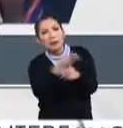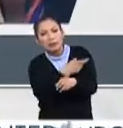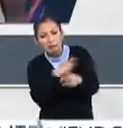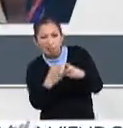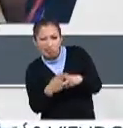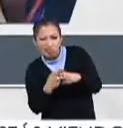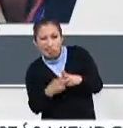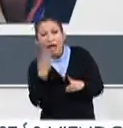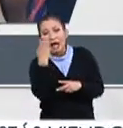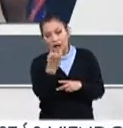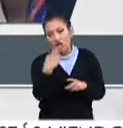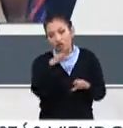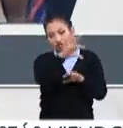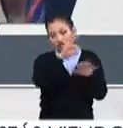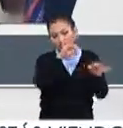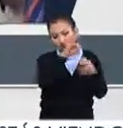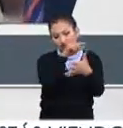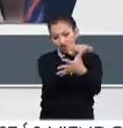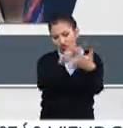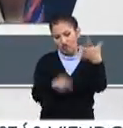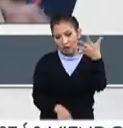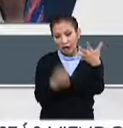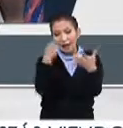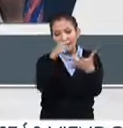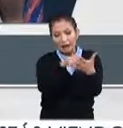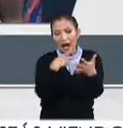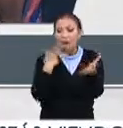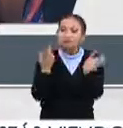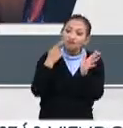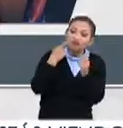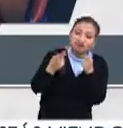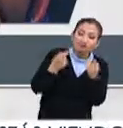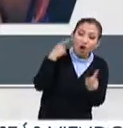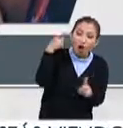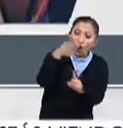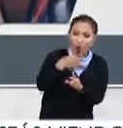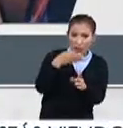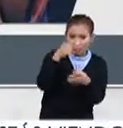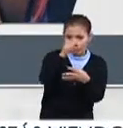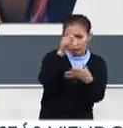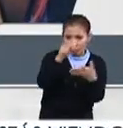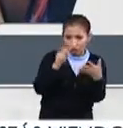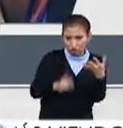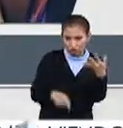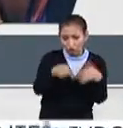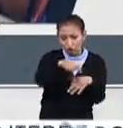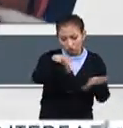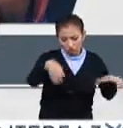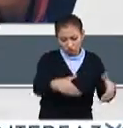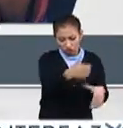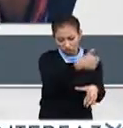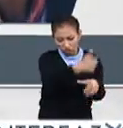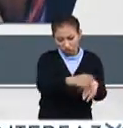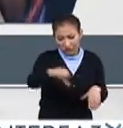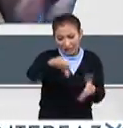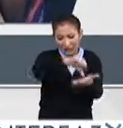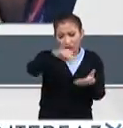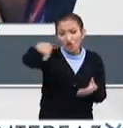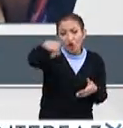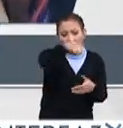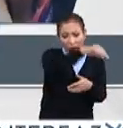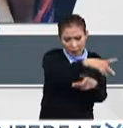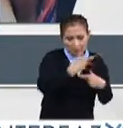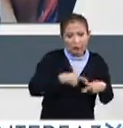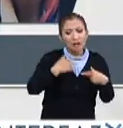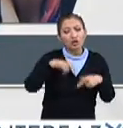ejes han sido identificados, han sido, pues, estos son los objetivos del consorcio, y en todos estos centros existe